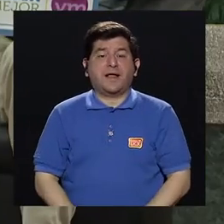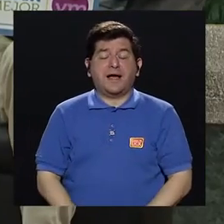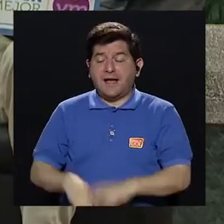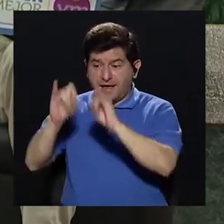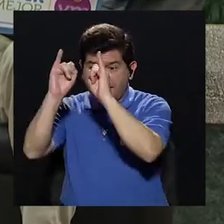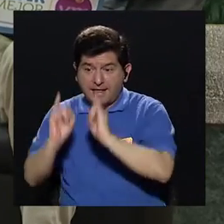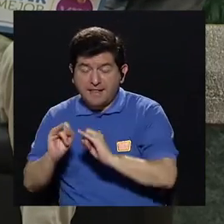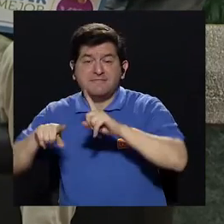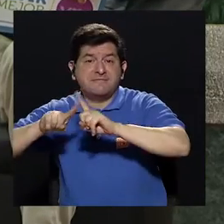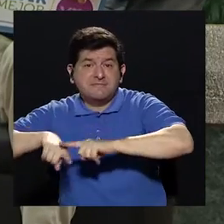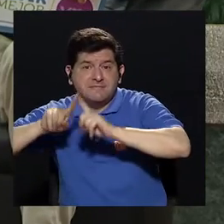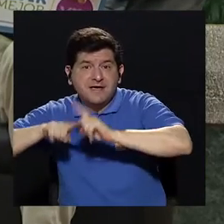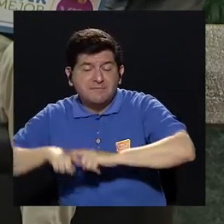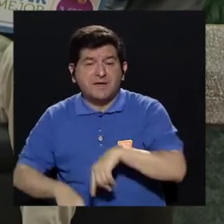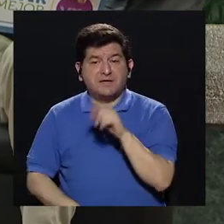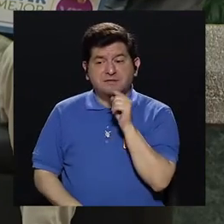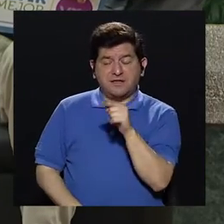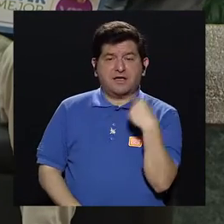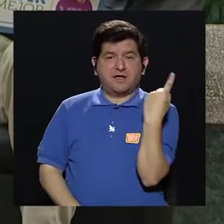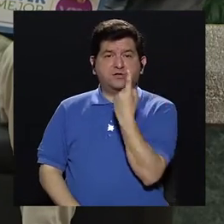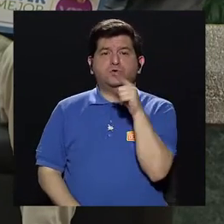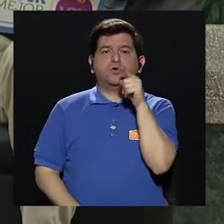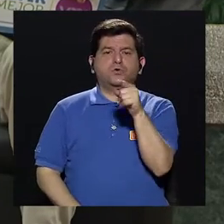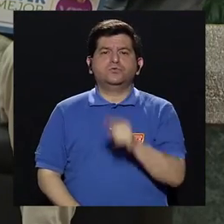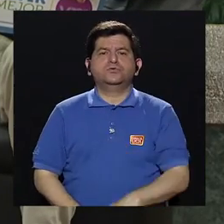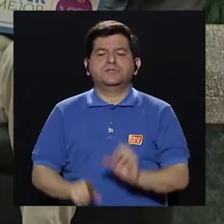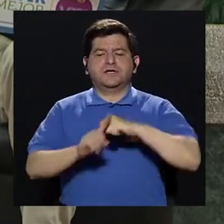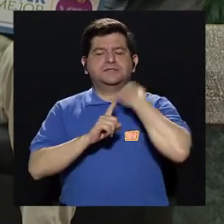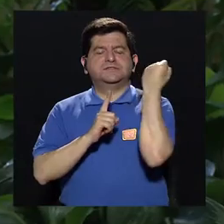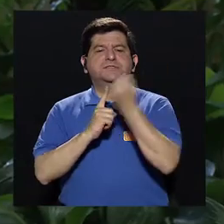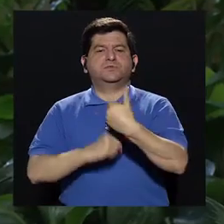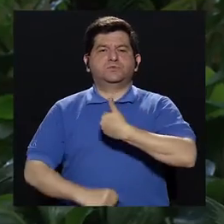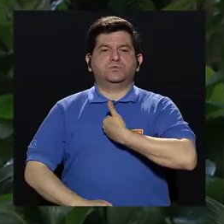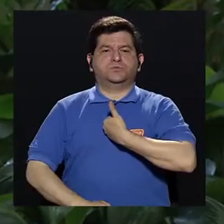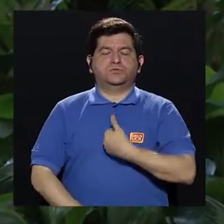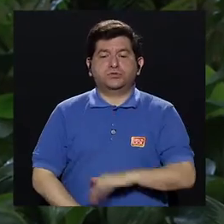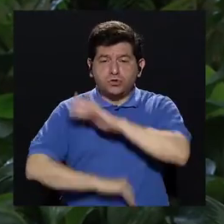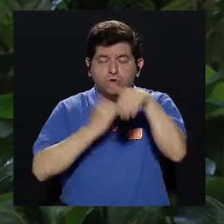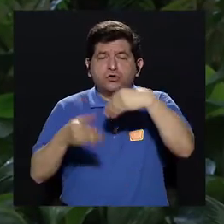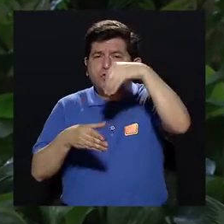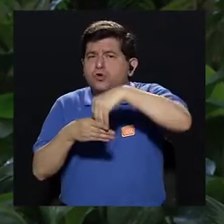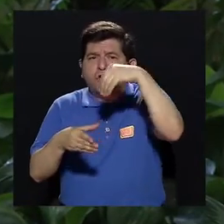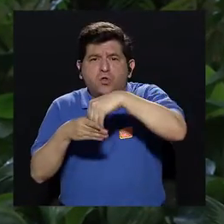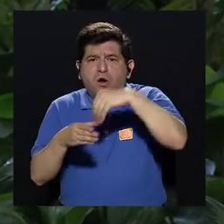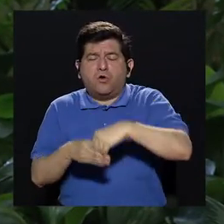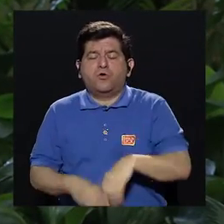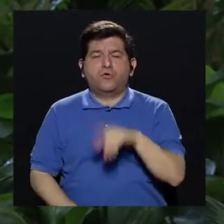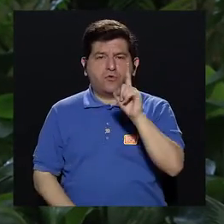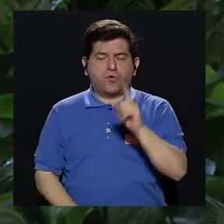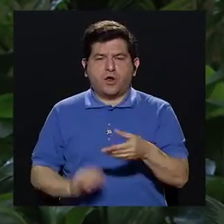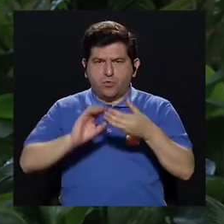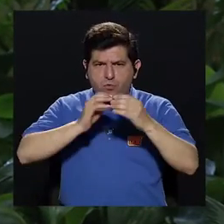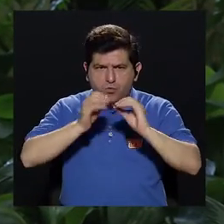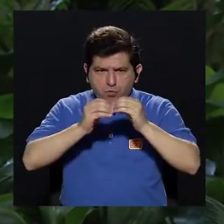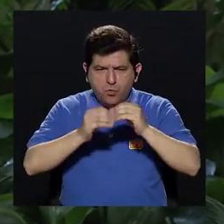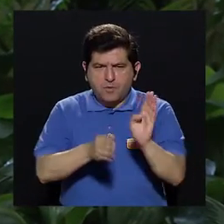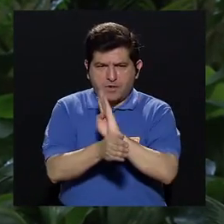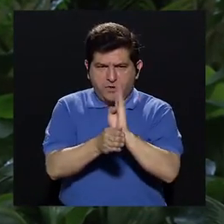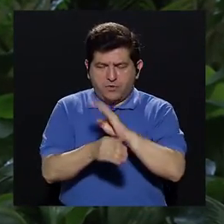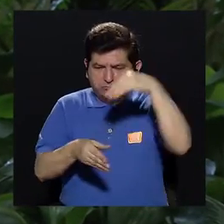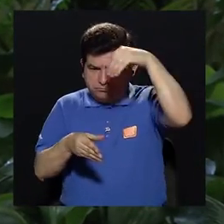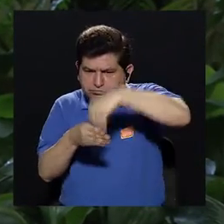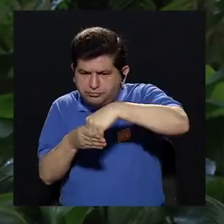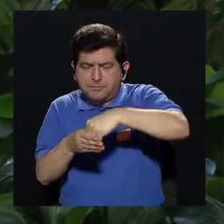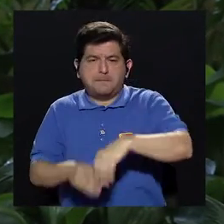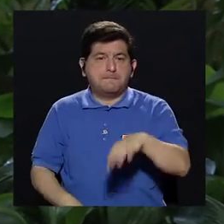individual todo depende de cómo le fue únicamente a usted. Entonces, todos los ahorros suyos van a una cuenta y como le vaya